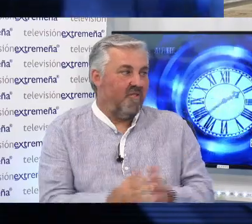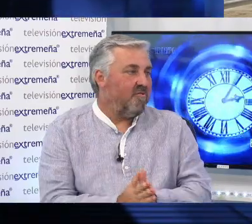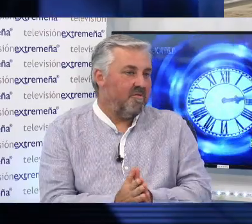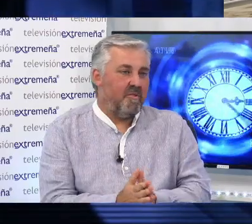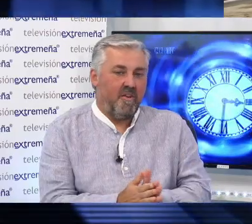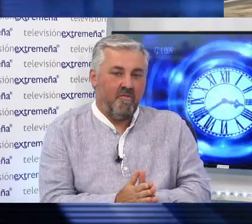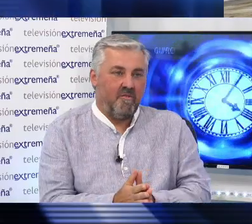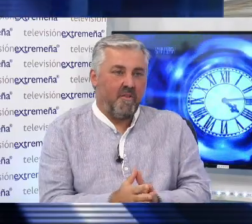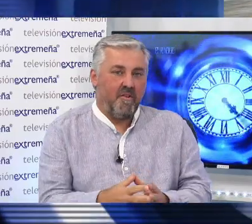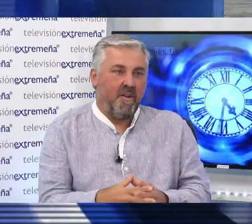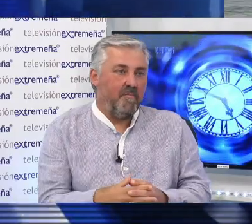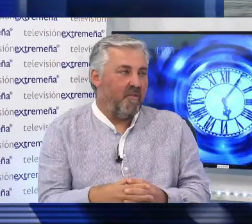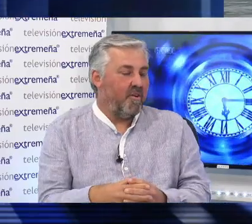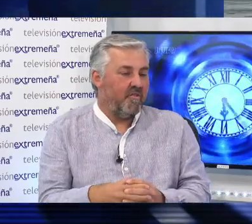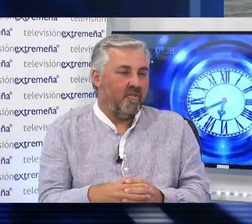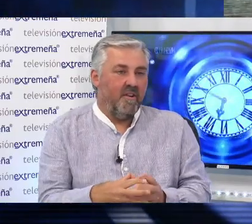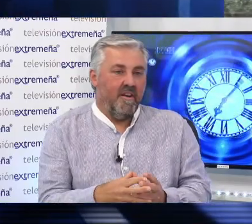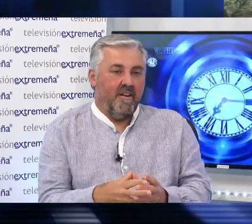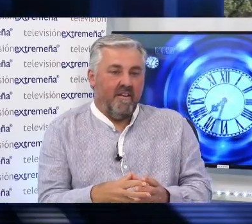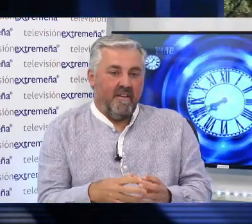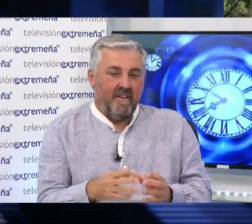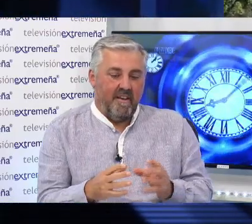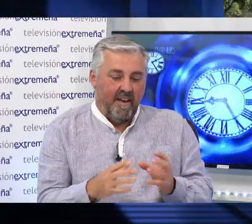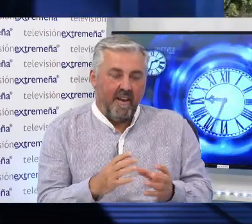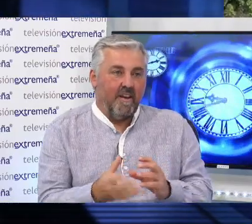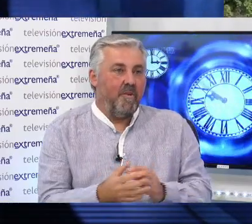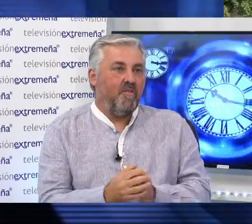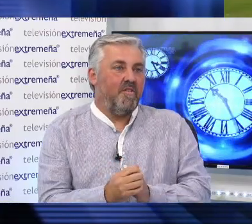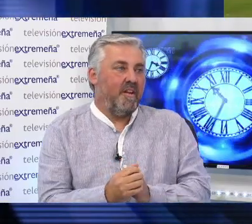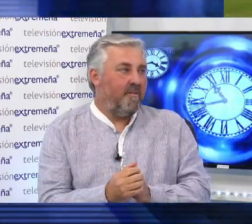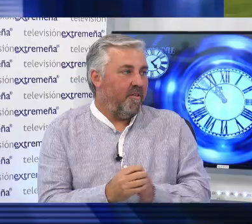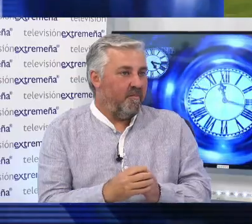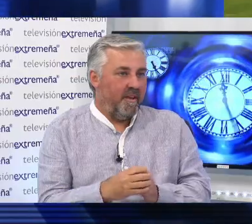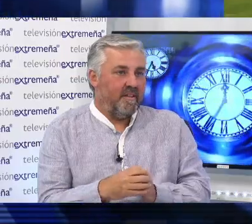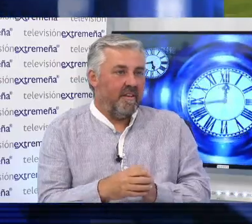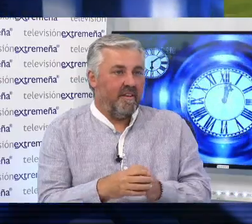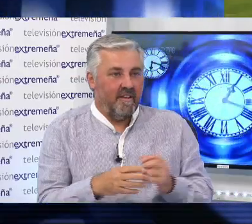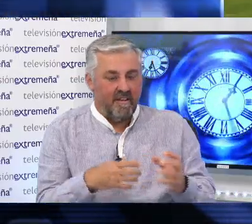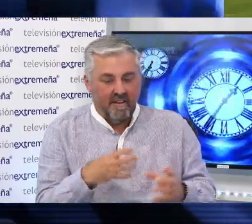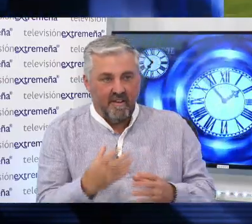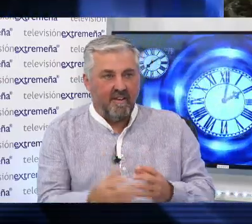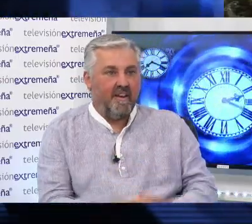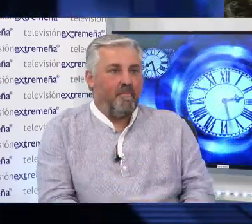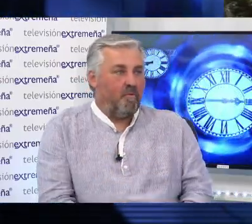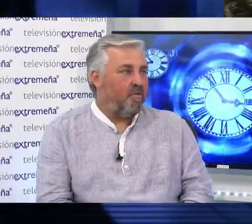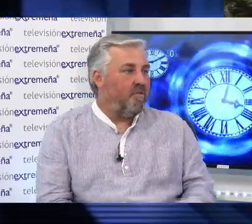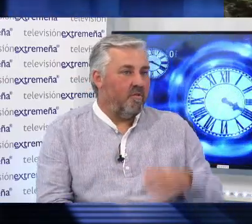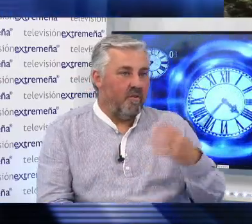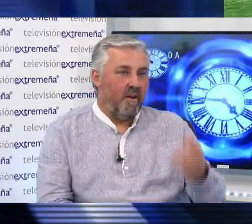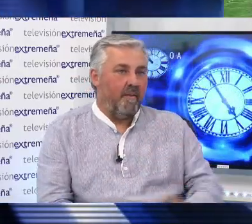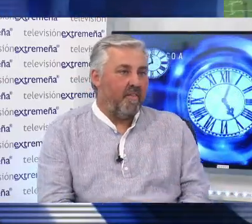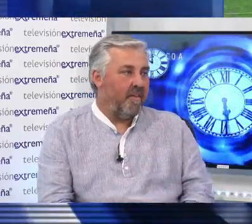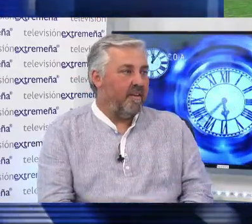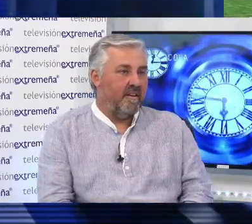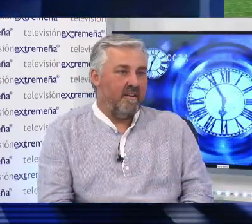Aquí yo creo que lo he comentado en más de una ocasión. El equilibrio entre el medio ambiente y la producción